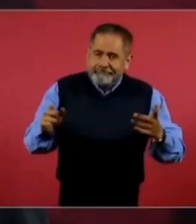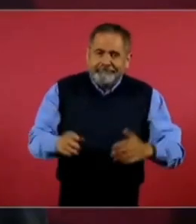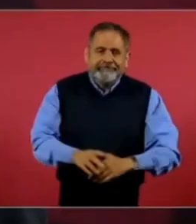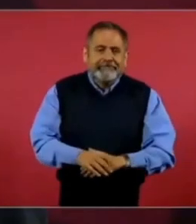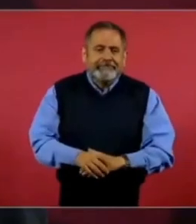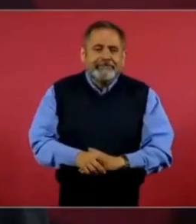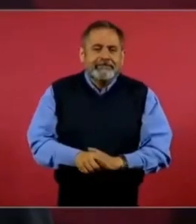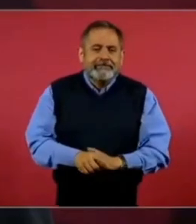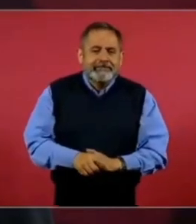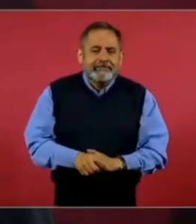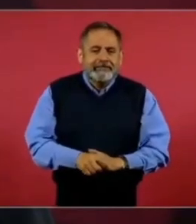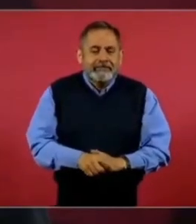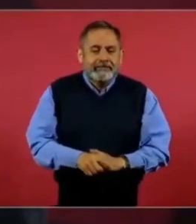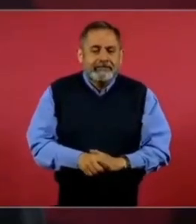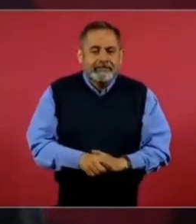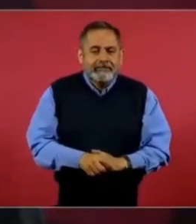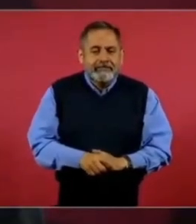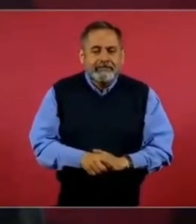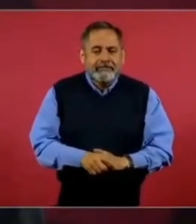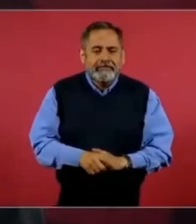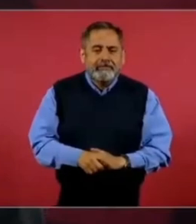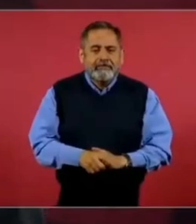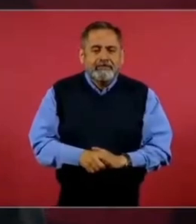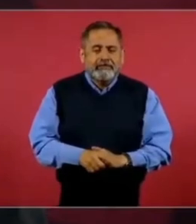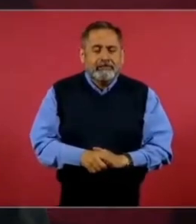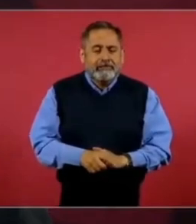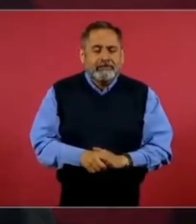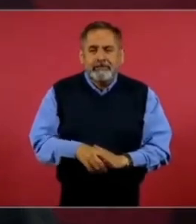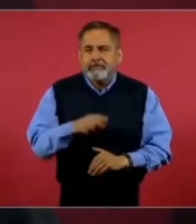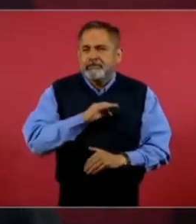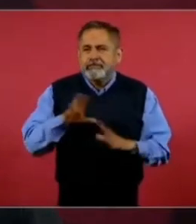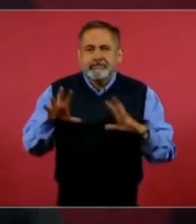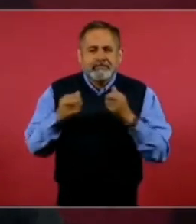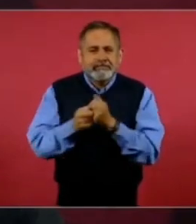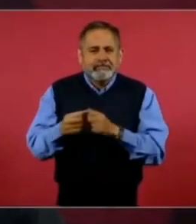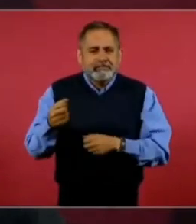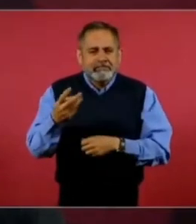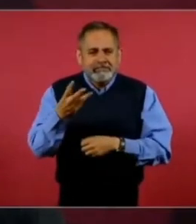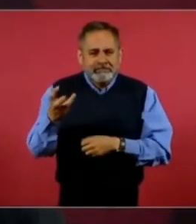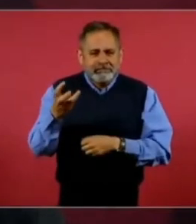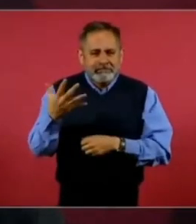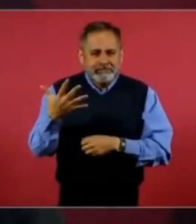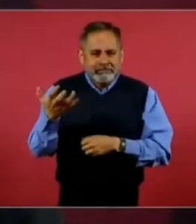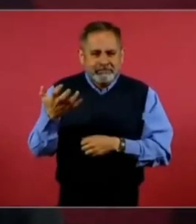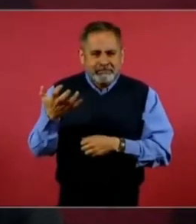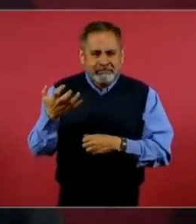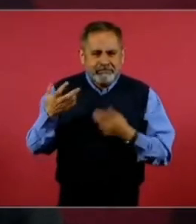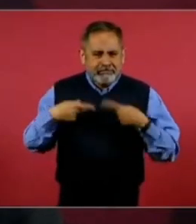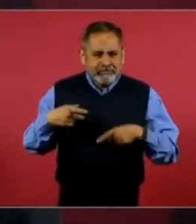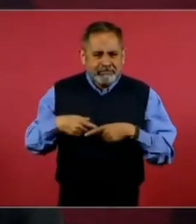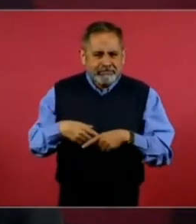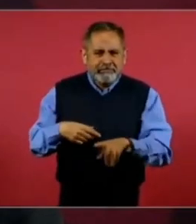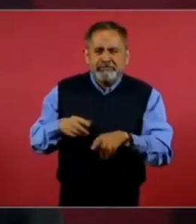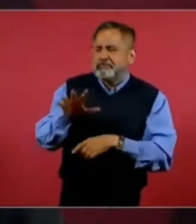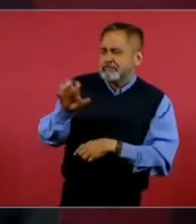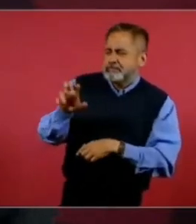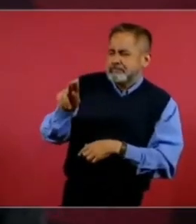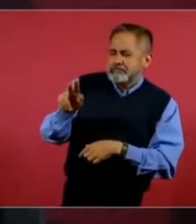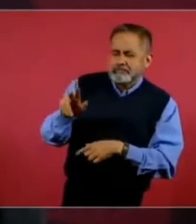Estamos hablando de 300, de 500 personas. ¿580? Sí.